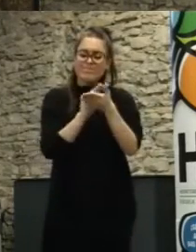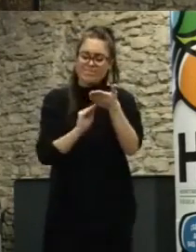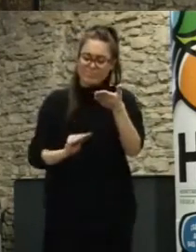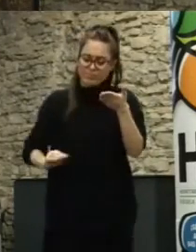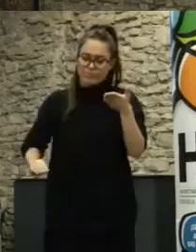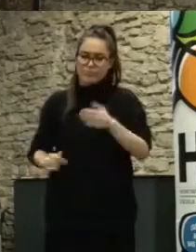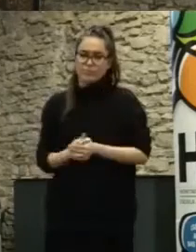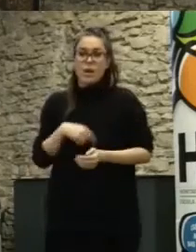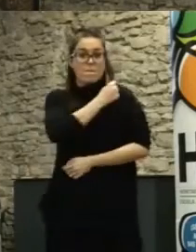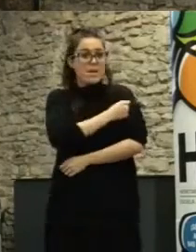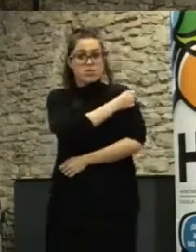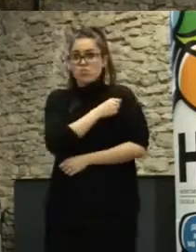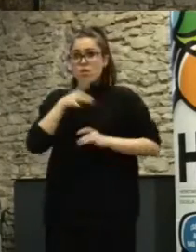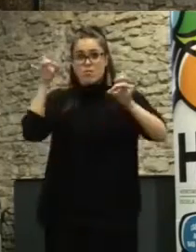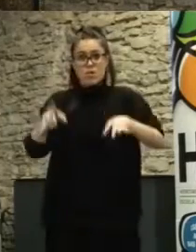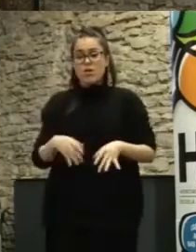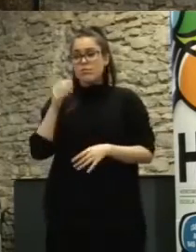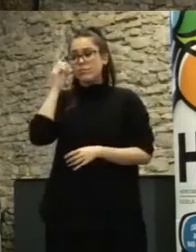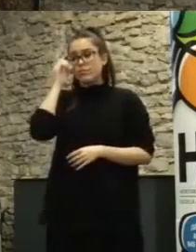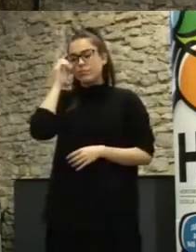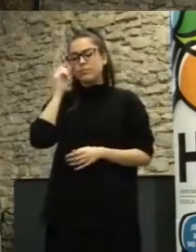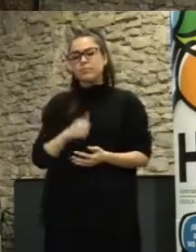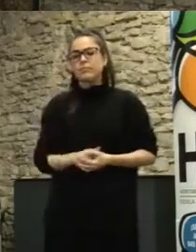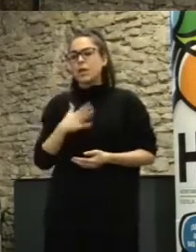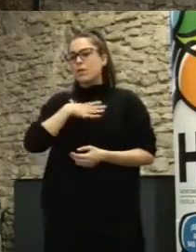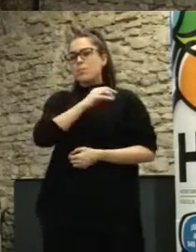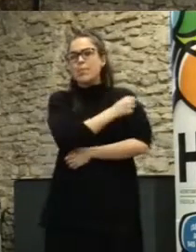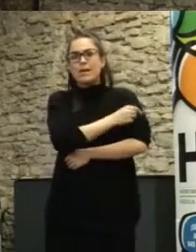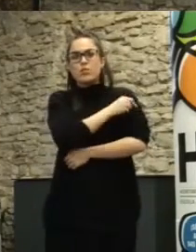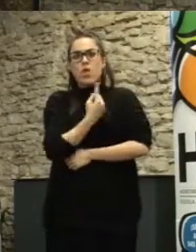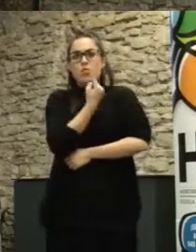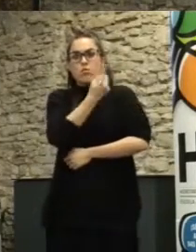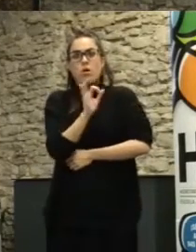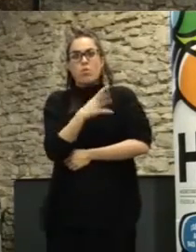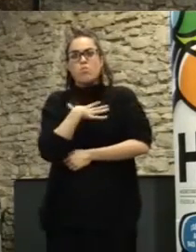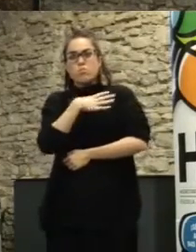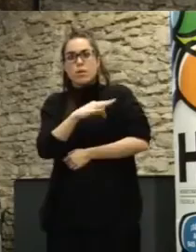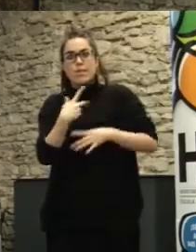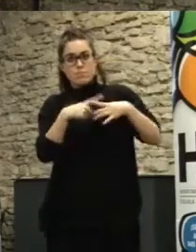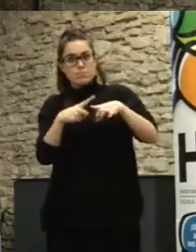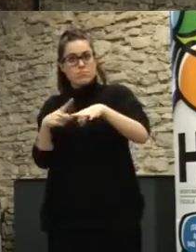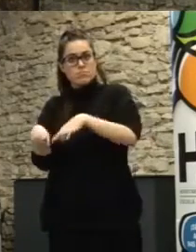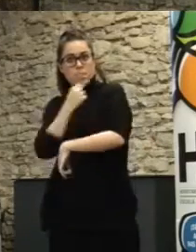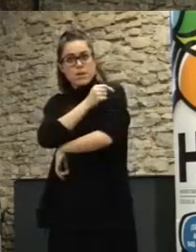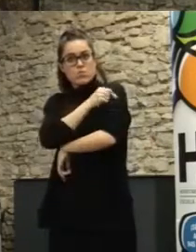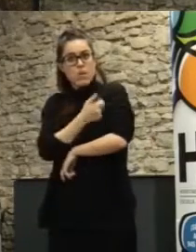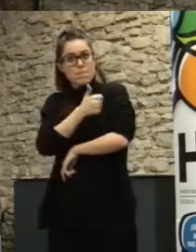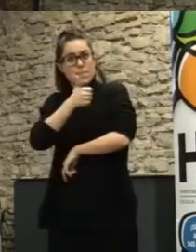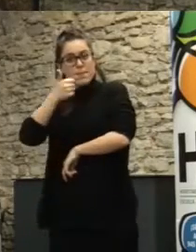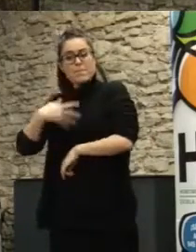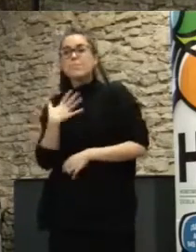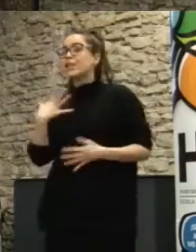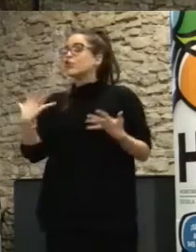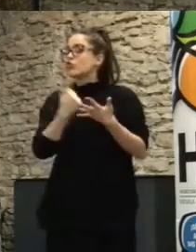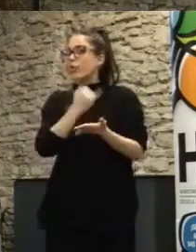la vacuna pueden ser una vacuna o pueden ser varias todas esas vacunas habrá que probarlas de alguna manera